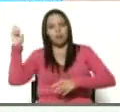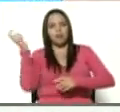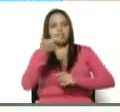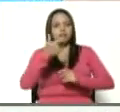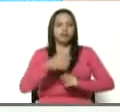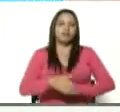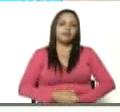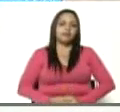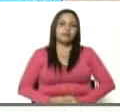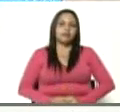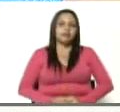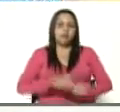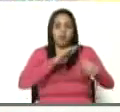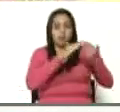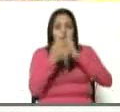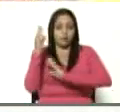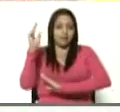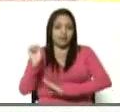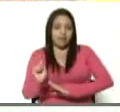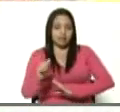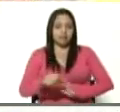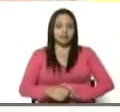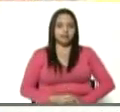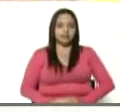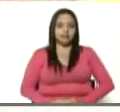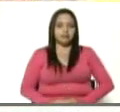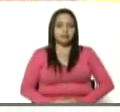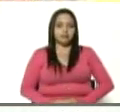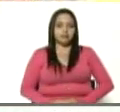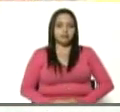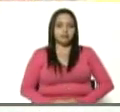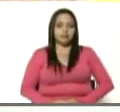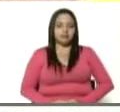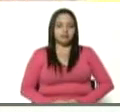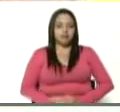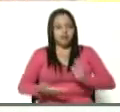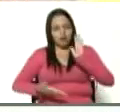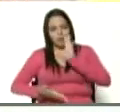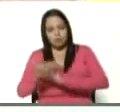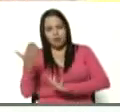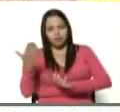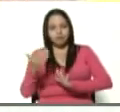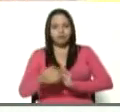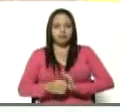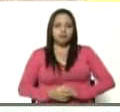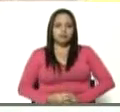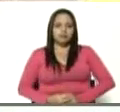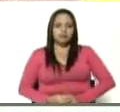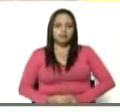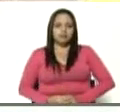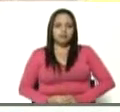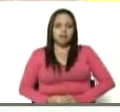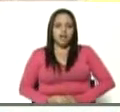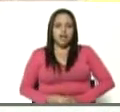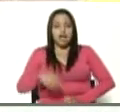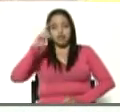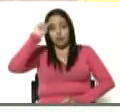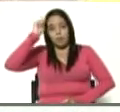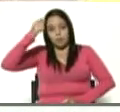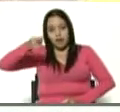de los barrios de petare. Ah, nos vamos directo al sombrero,